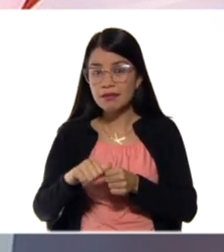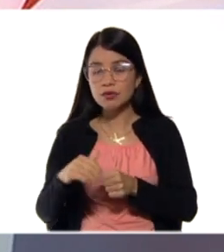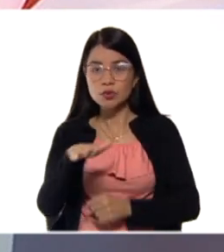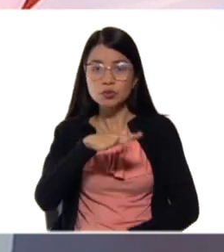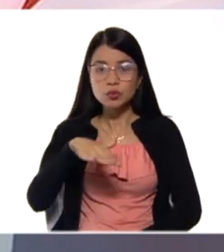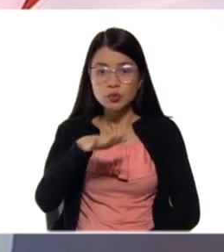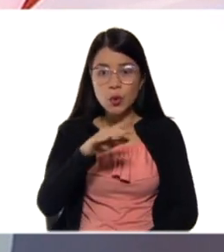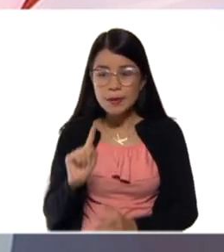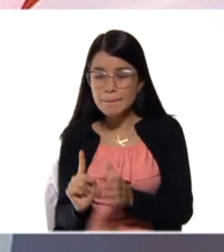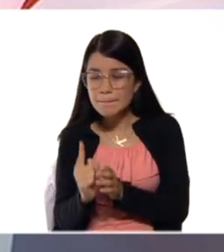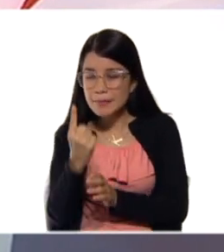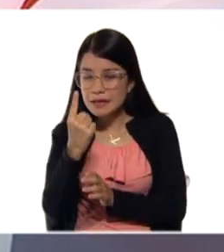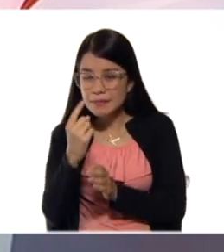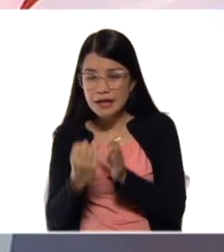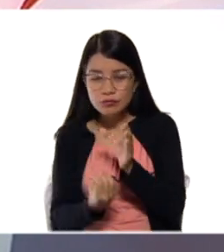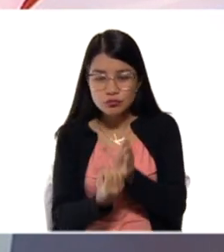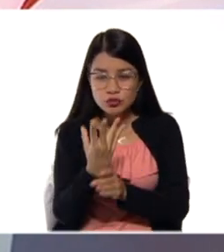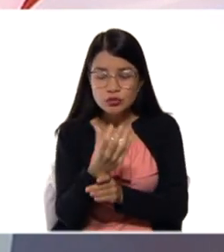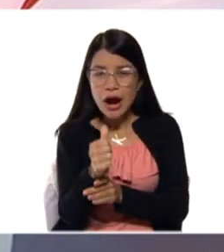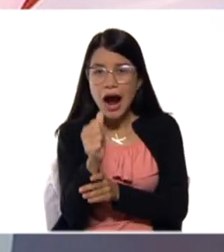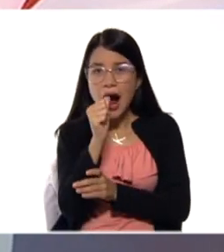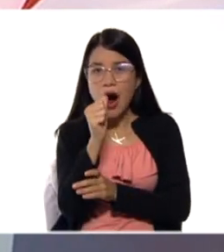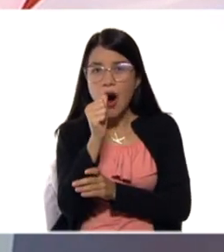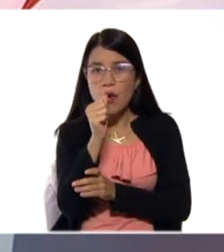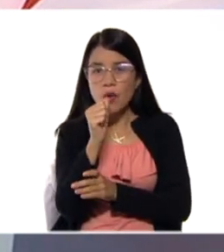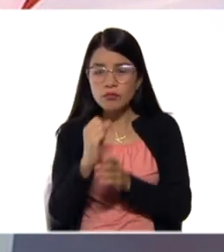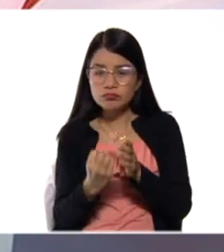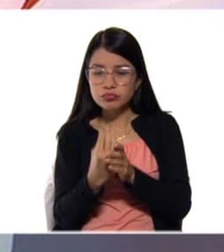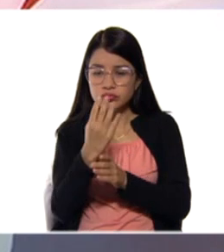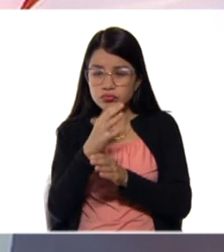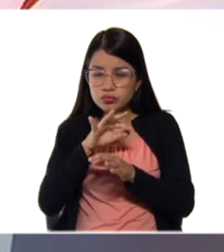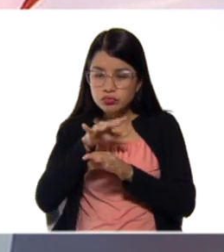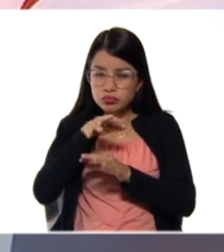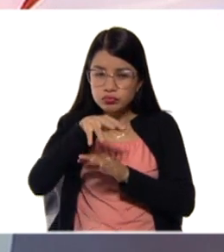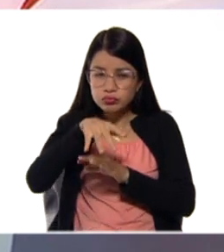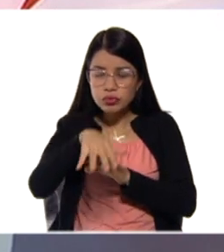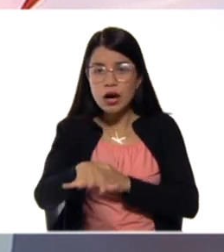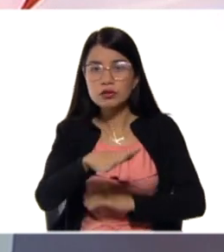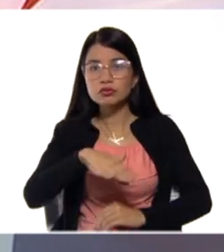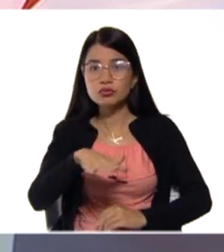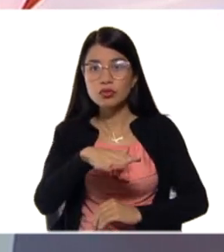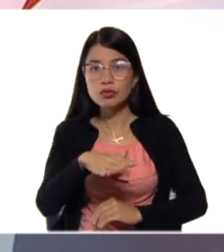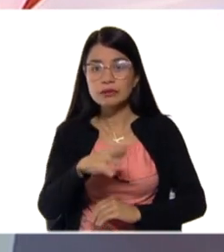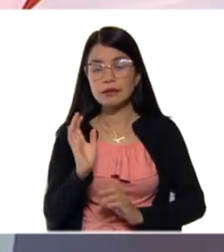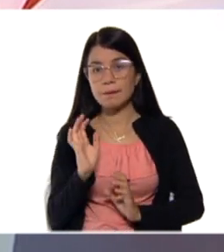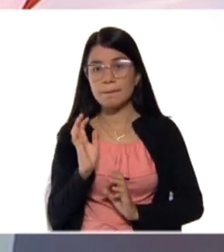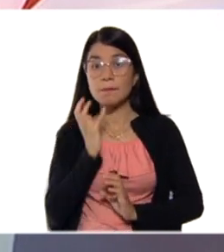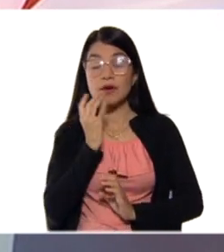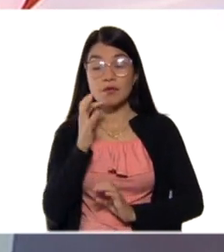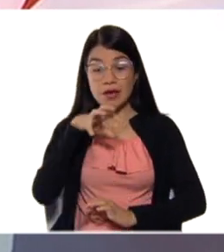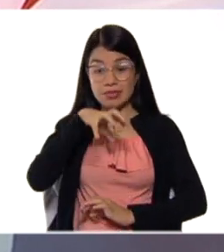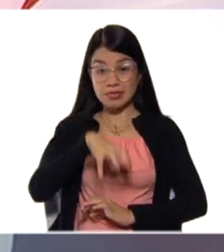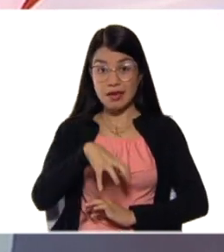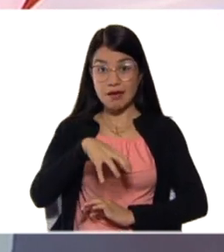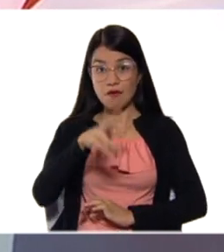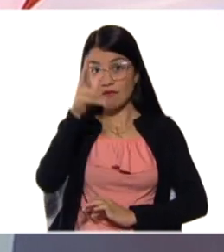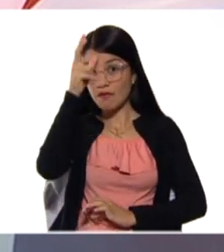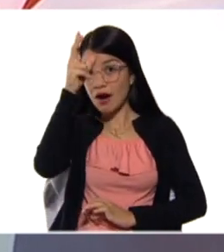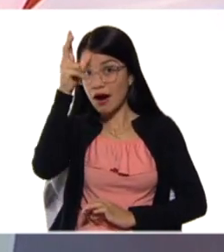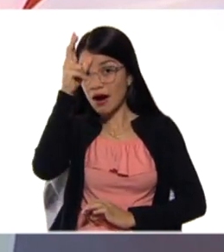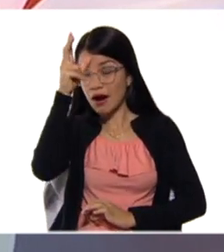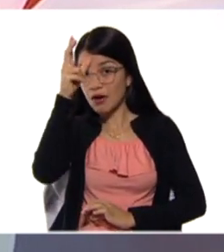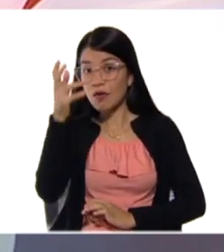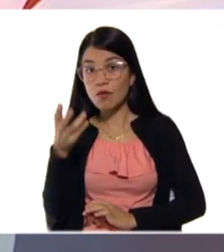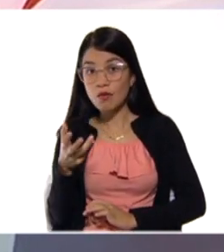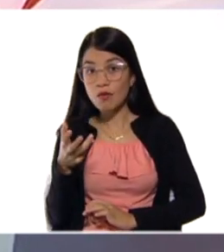¿Dónde está la principal fuente de agua? En el estado Falcón. Nuestra gente, por ejemplo, de la península de